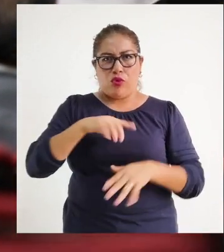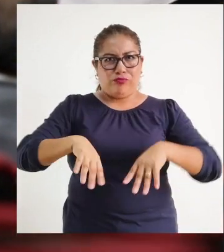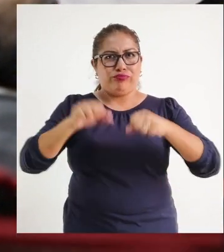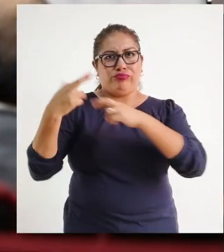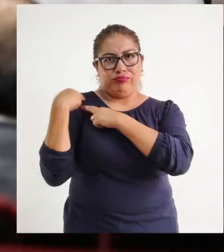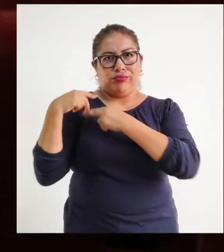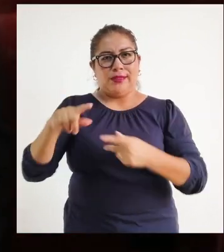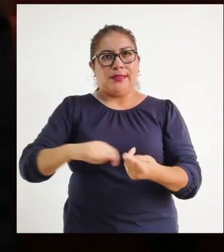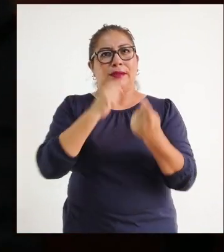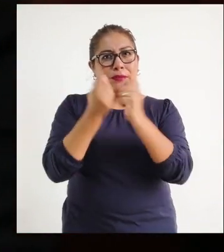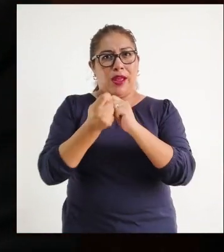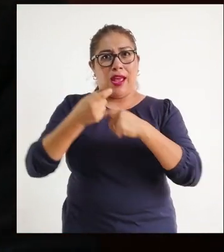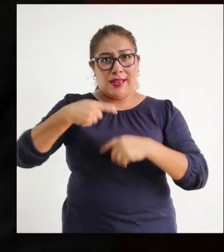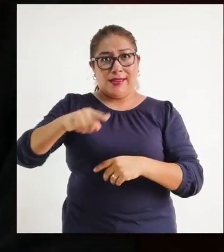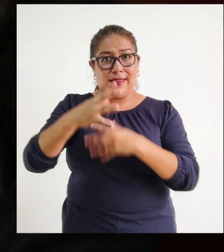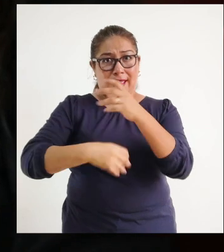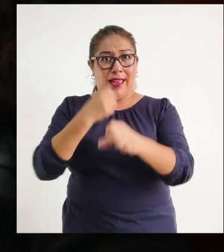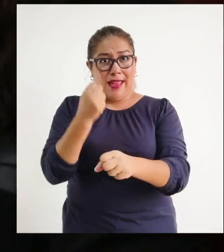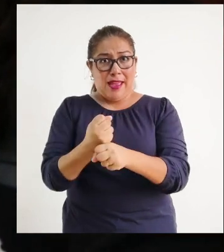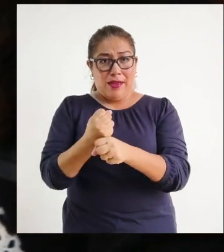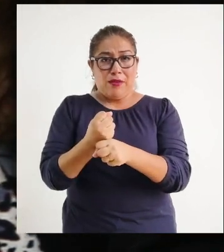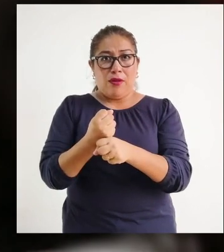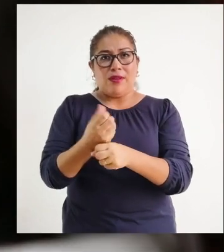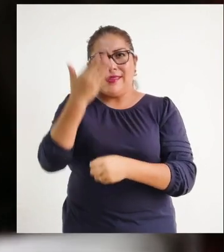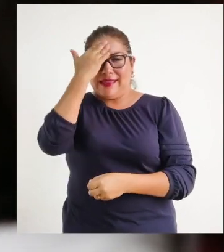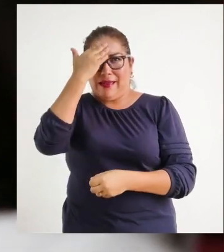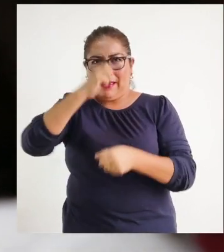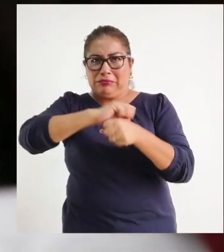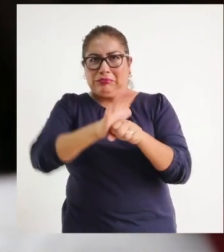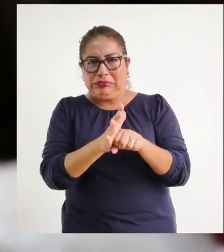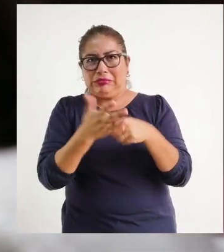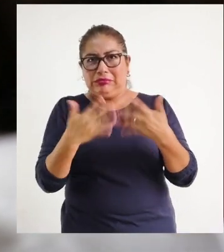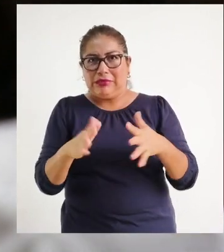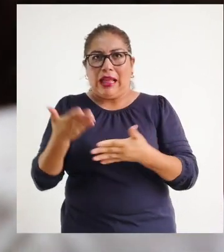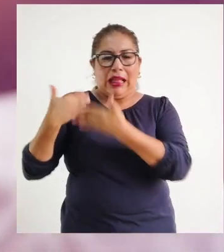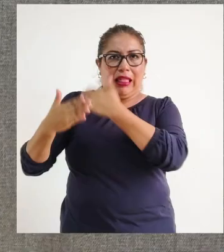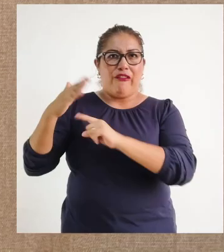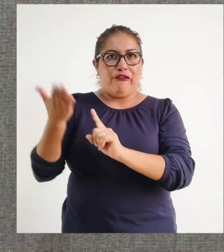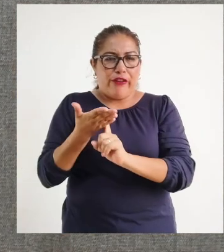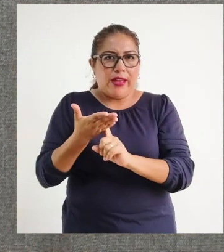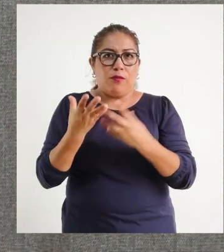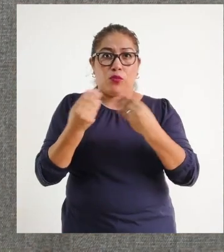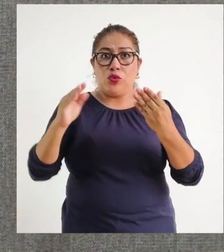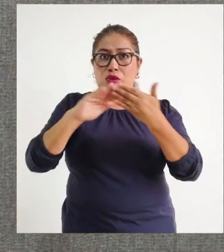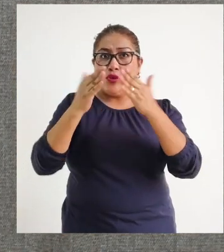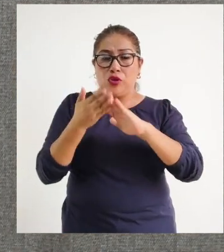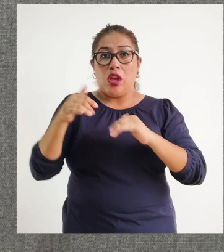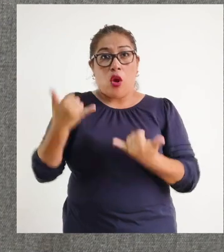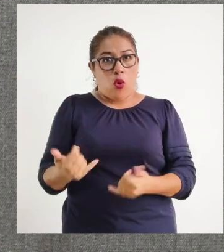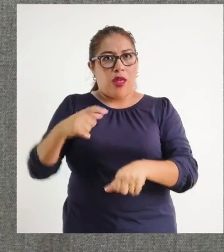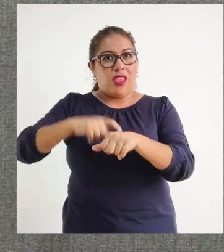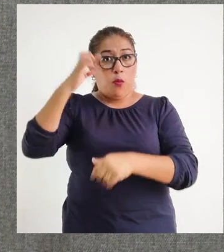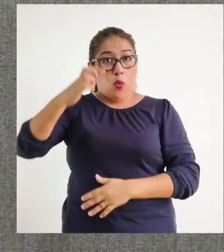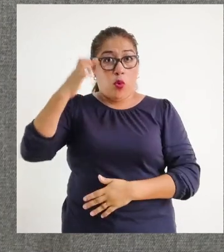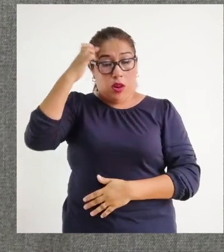cambio y que este año, aún en medio de estas circunstancias pospandemia de alta inseguridad ciudadana, con esta crisis social que